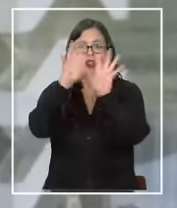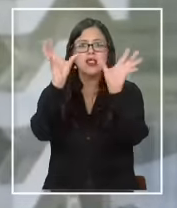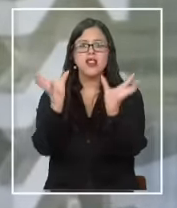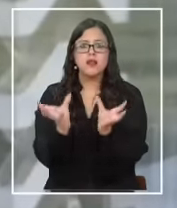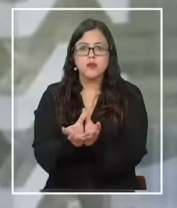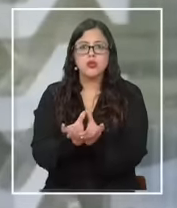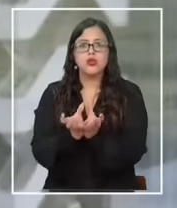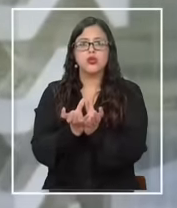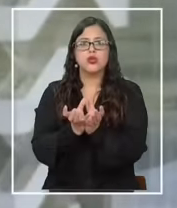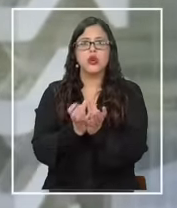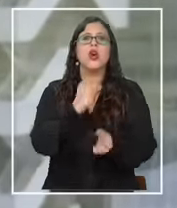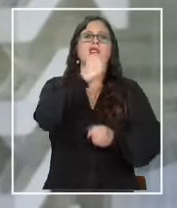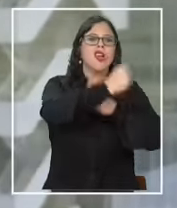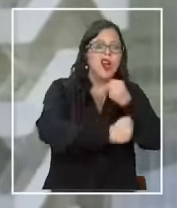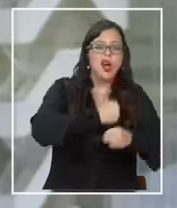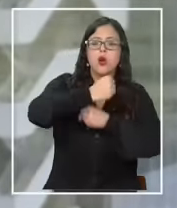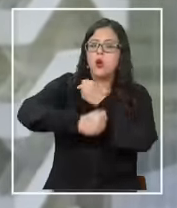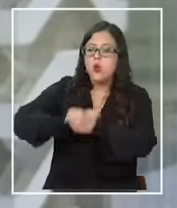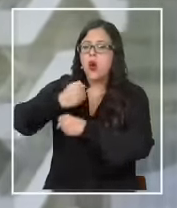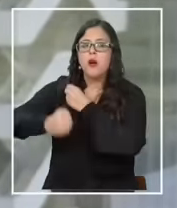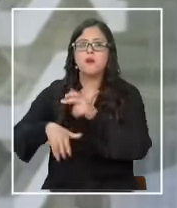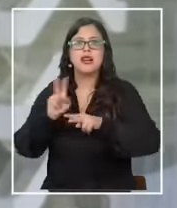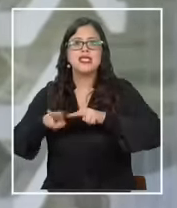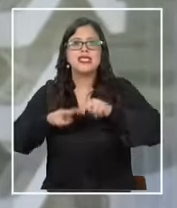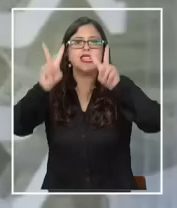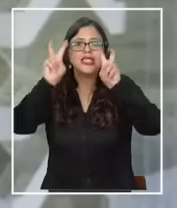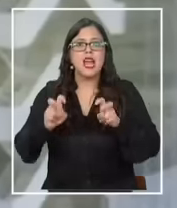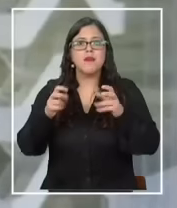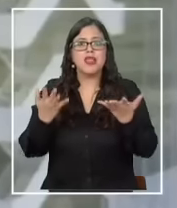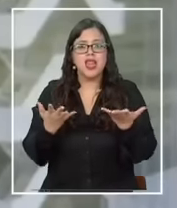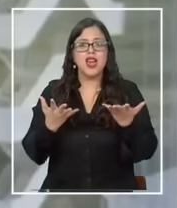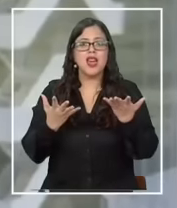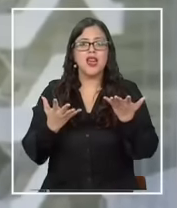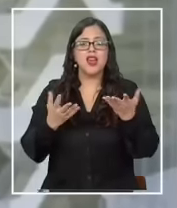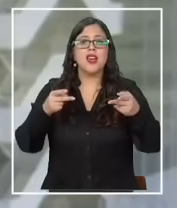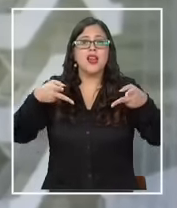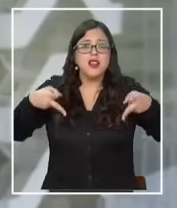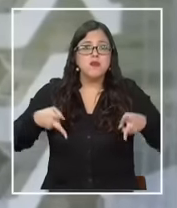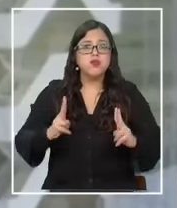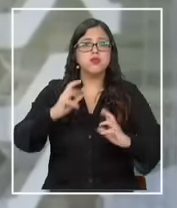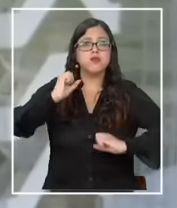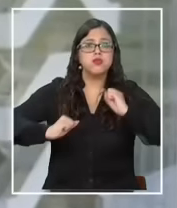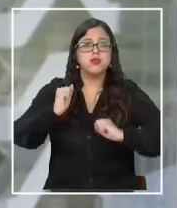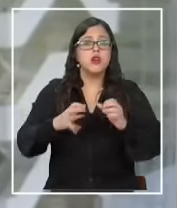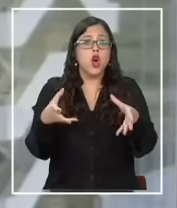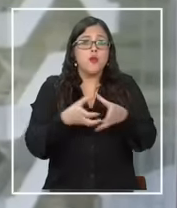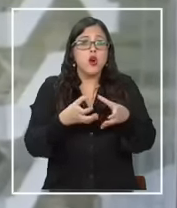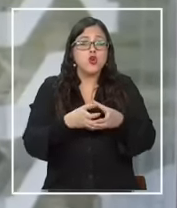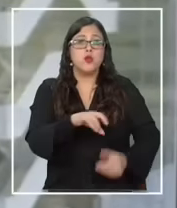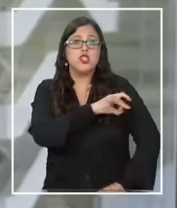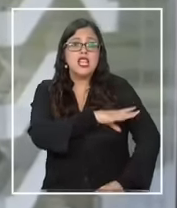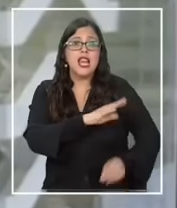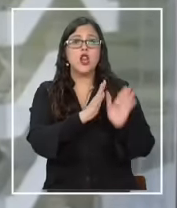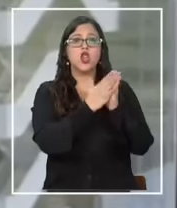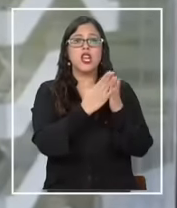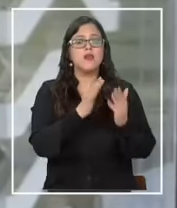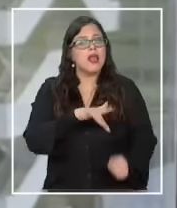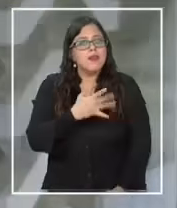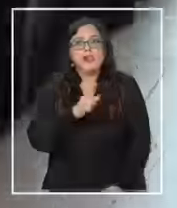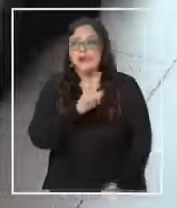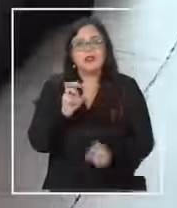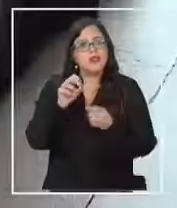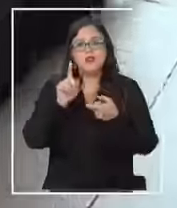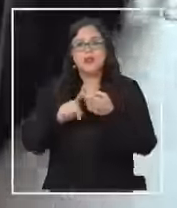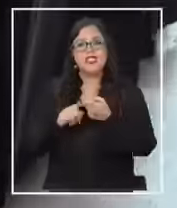mundo que se hace anualmente en torno a la industria editorial por eso como cámara chilena del libro lamentamos no participar